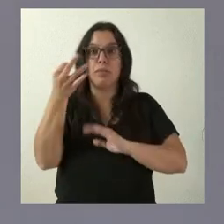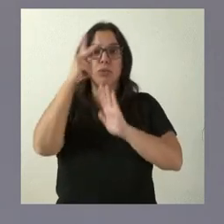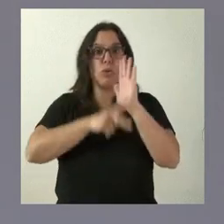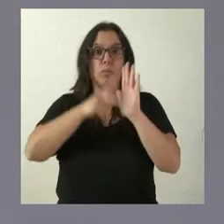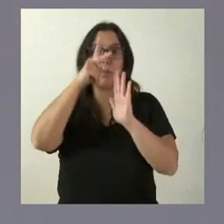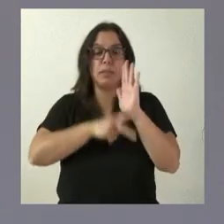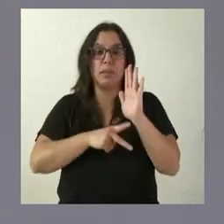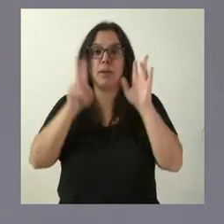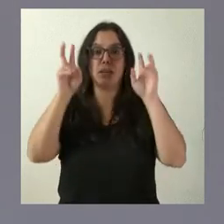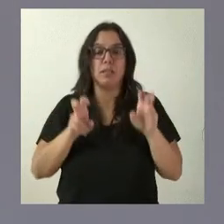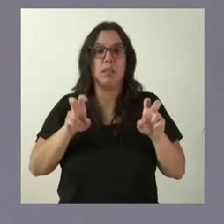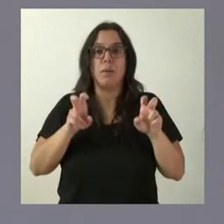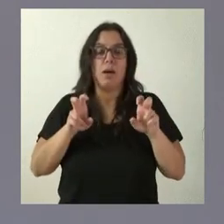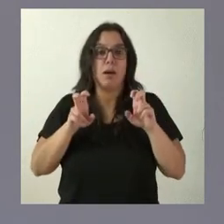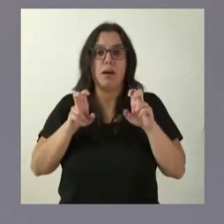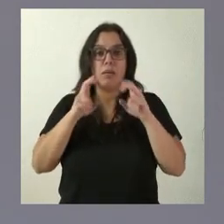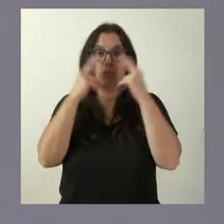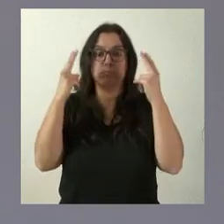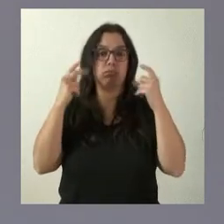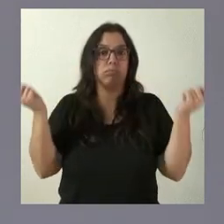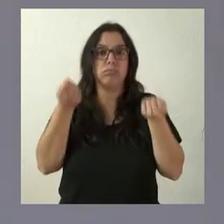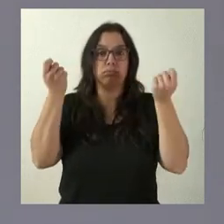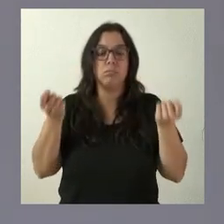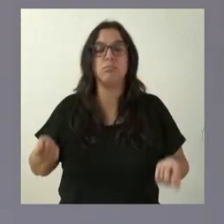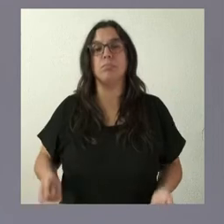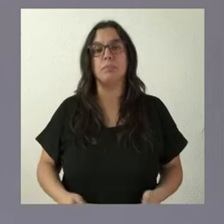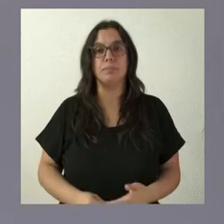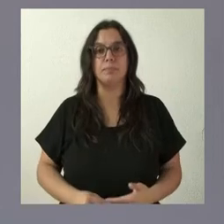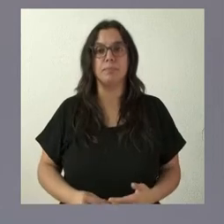en materia de publicidad de la agencia. De la agenda, perdón.